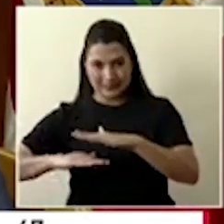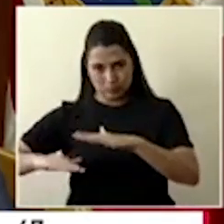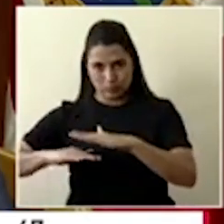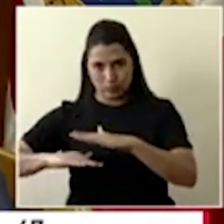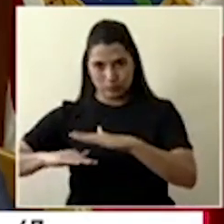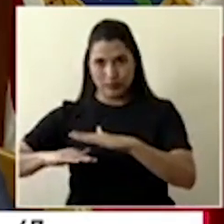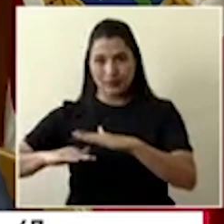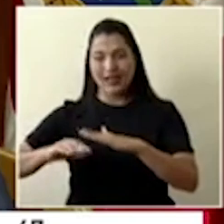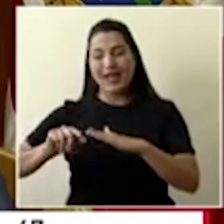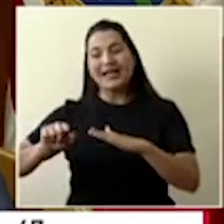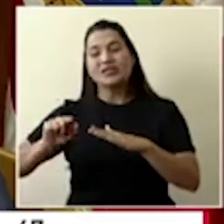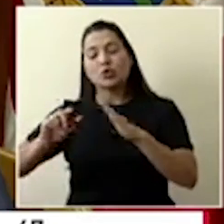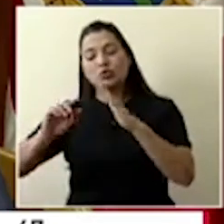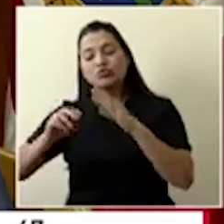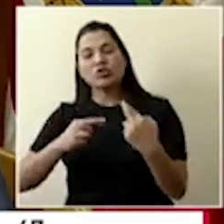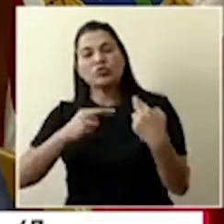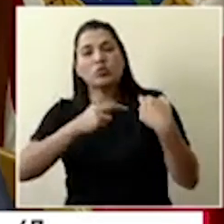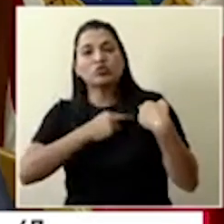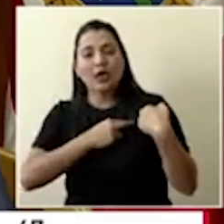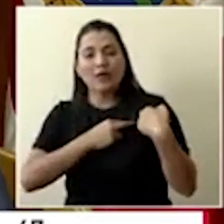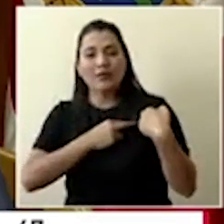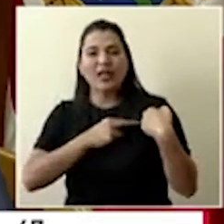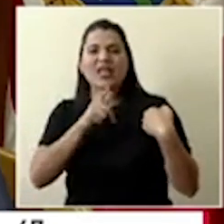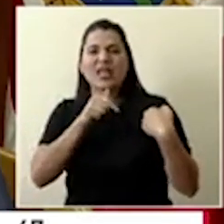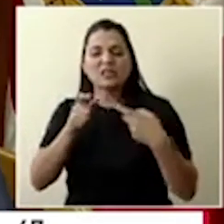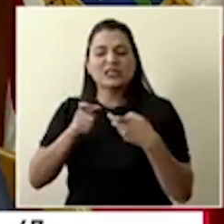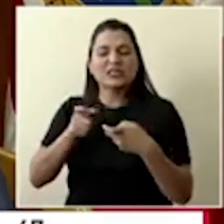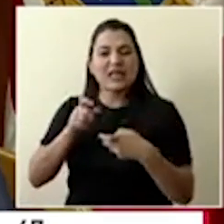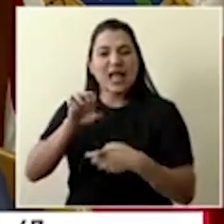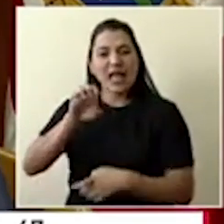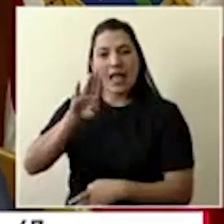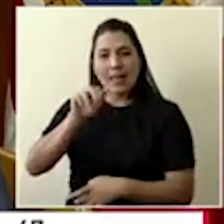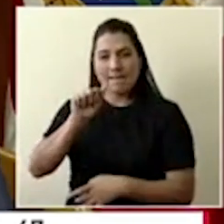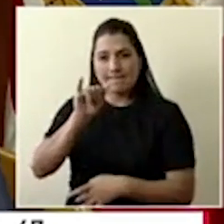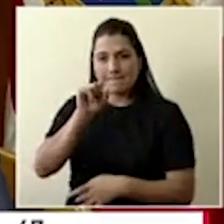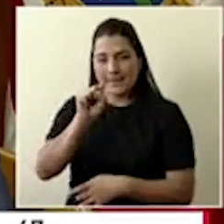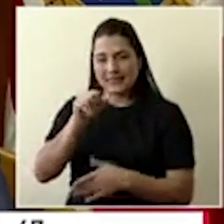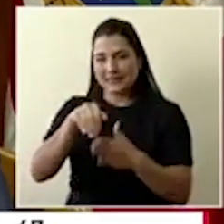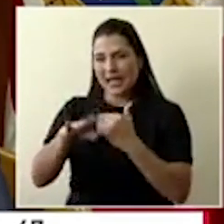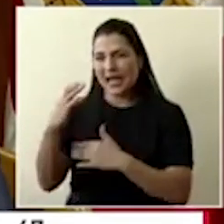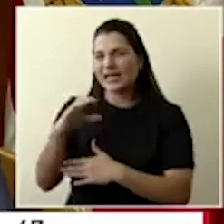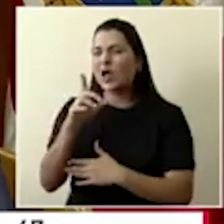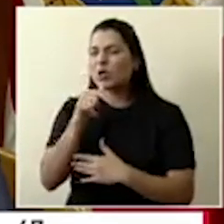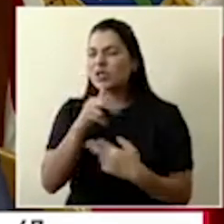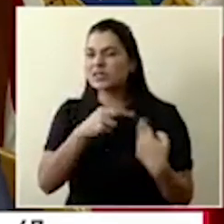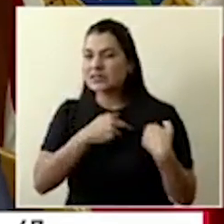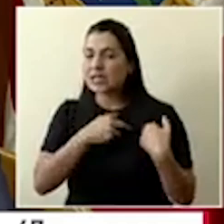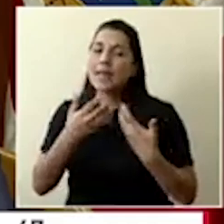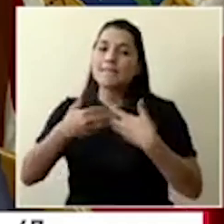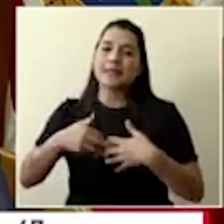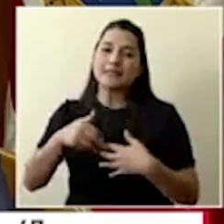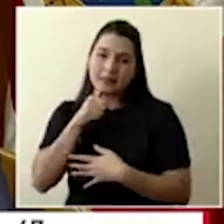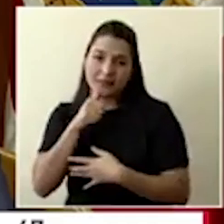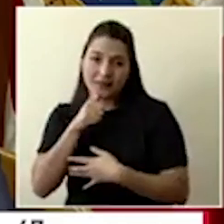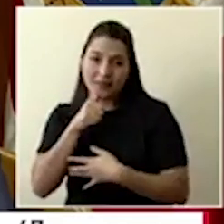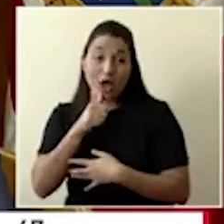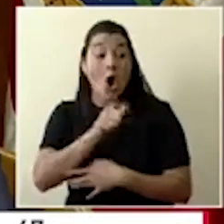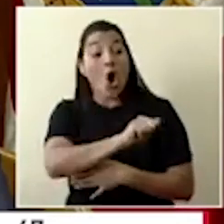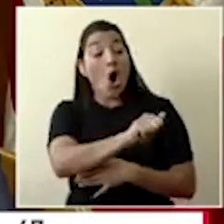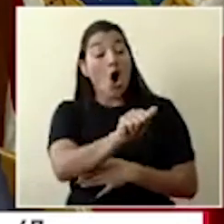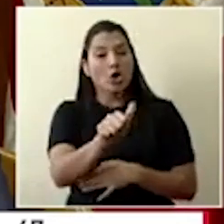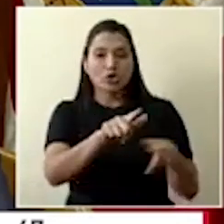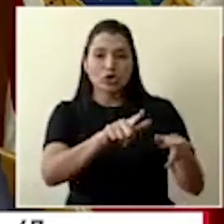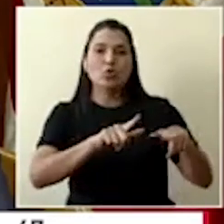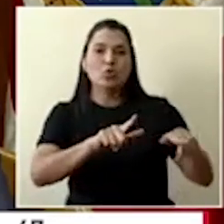la caja misma, así que no está en este momento implementada la receta electrónica en estos